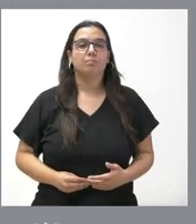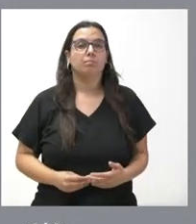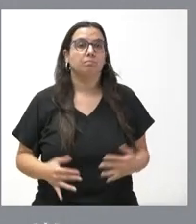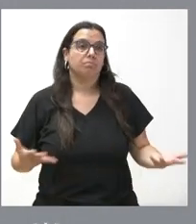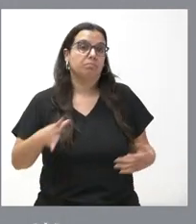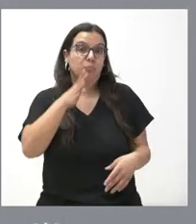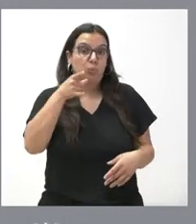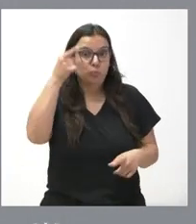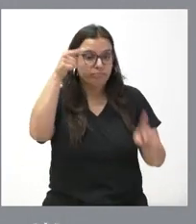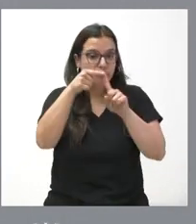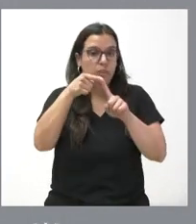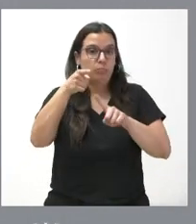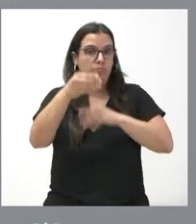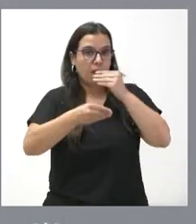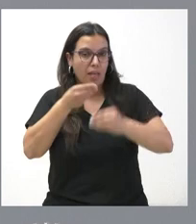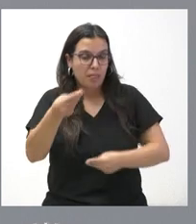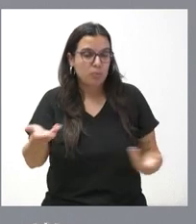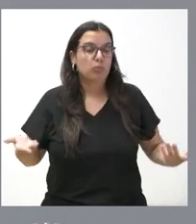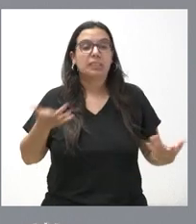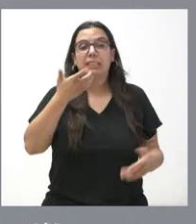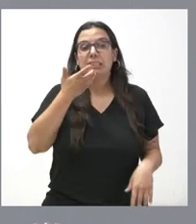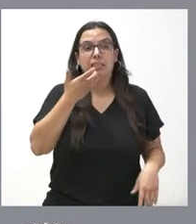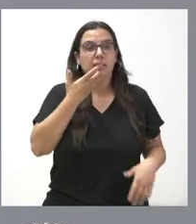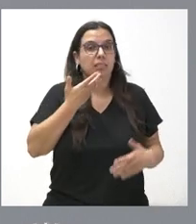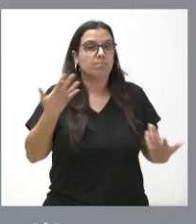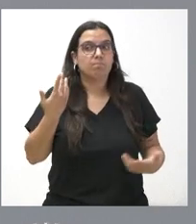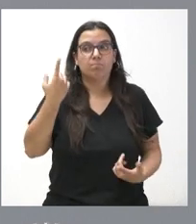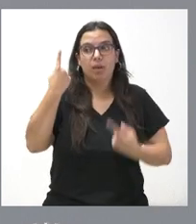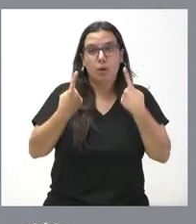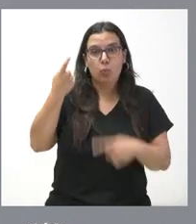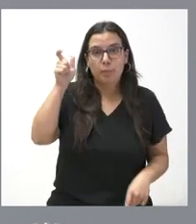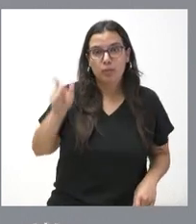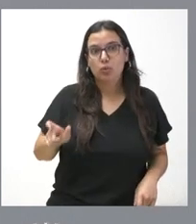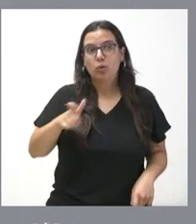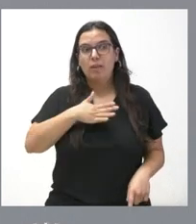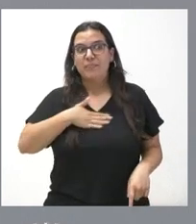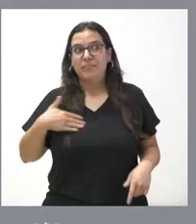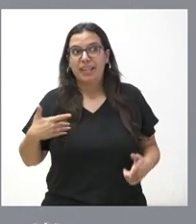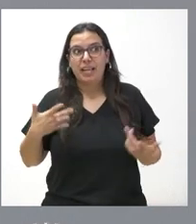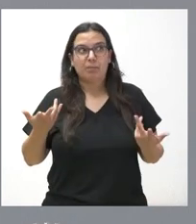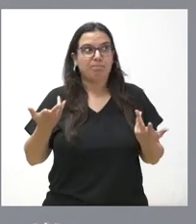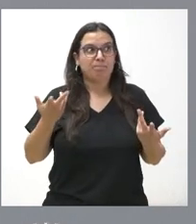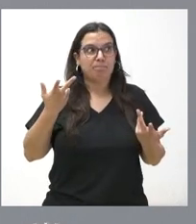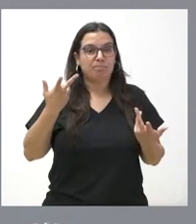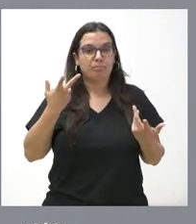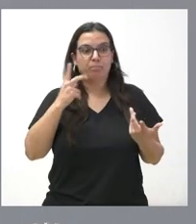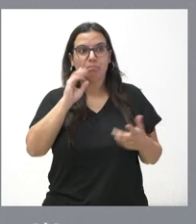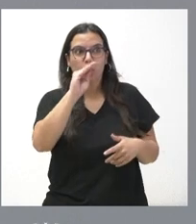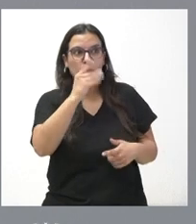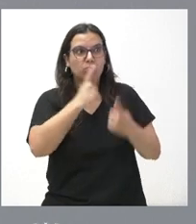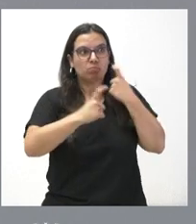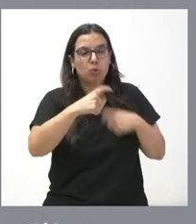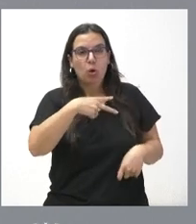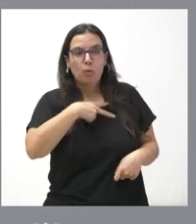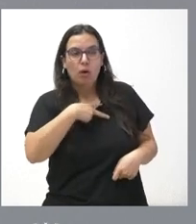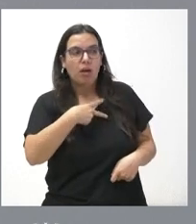es lo que vamos a hacer. Y si alguien quiere ir a través de cualquier análisis jurídico, pues está en su derecho.